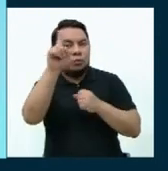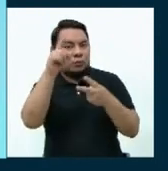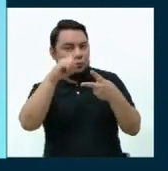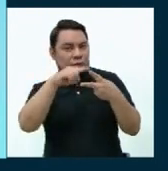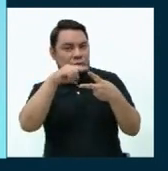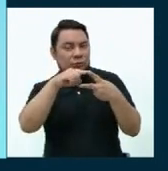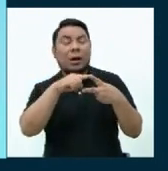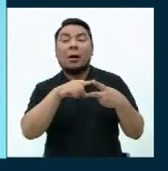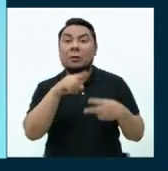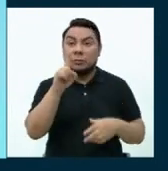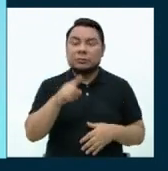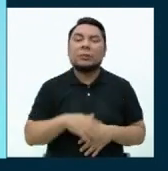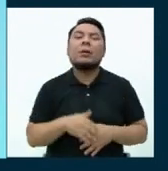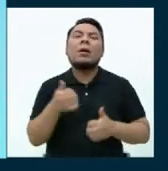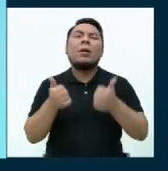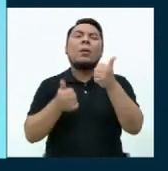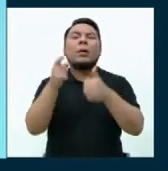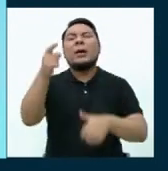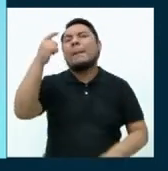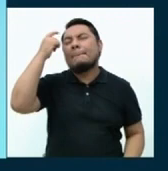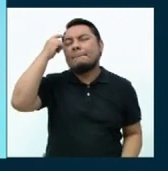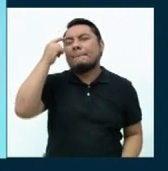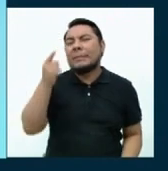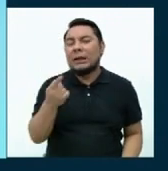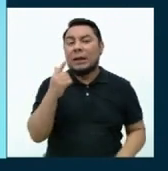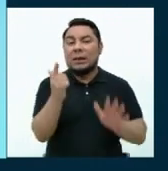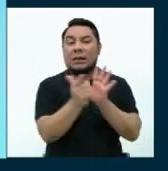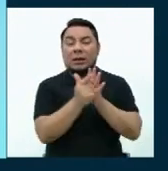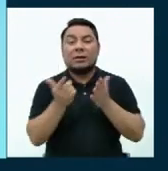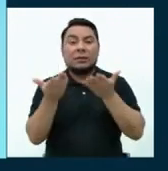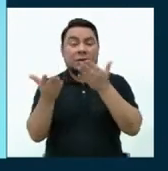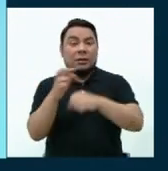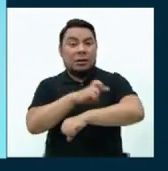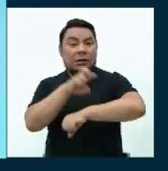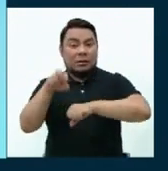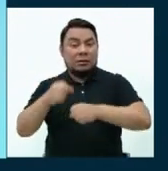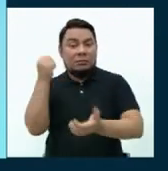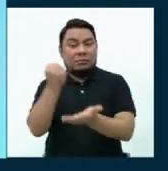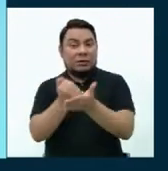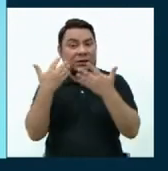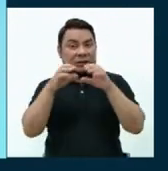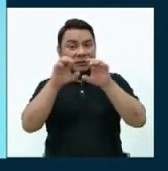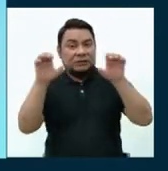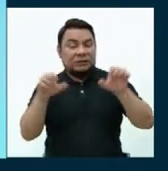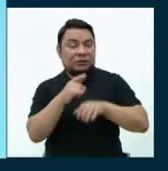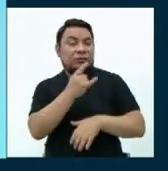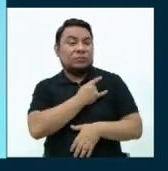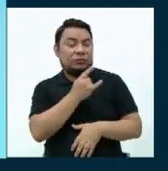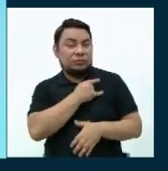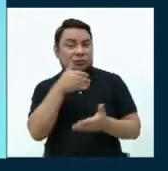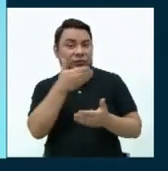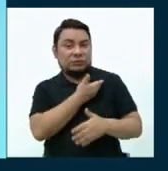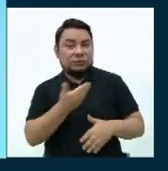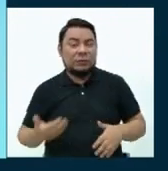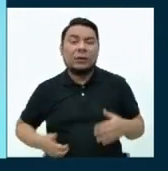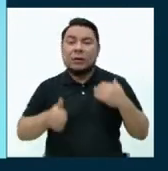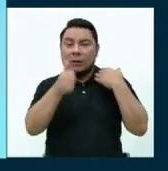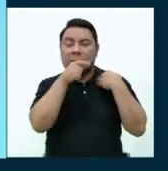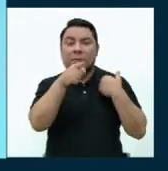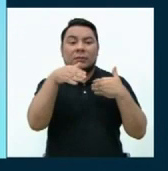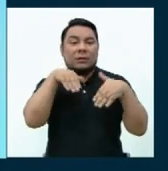¿Cuál es su posición respecto a la ley que otorga bachillerato automático para estudiantes de universidades públicas y privadas